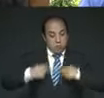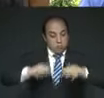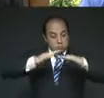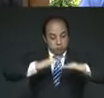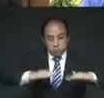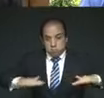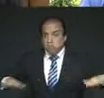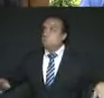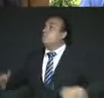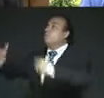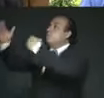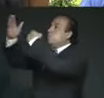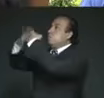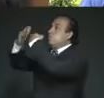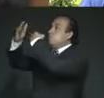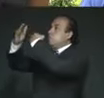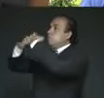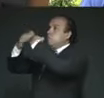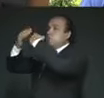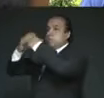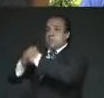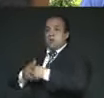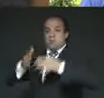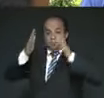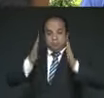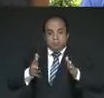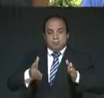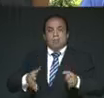de la México.